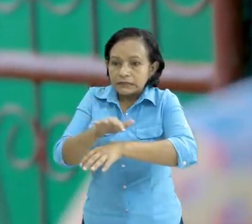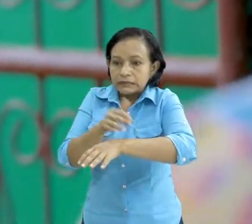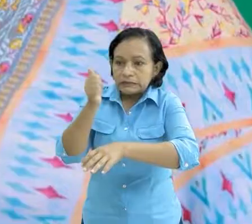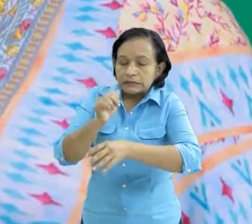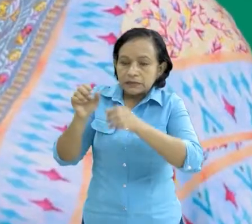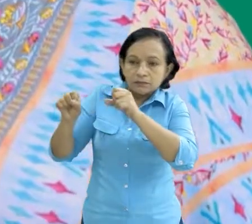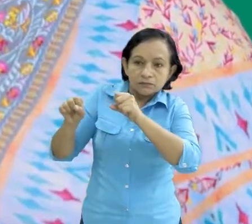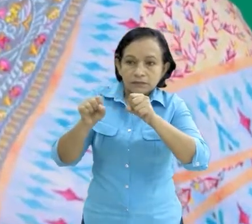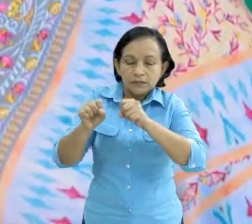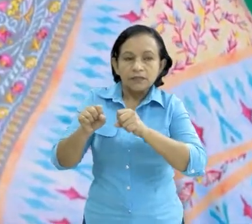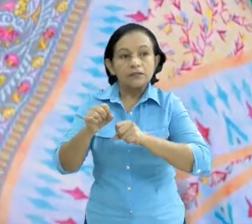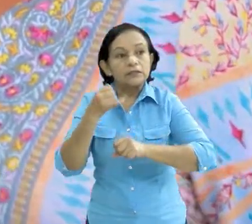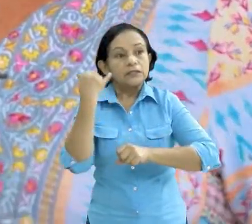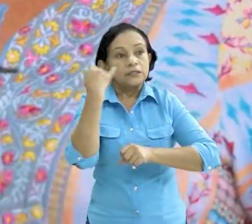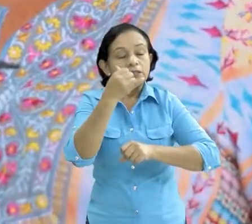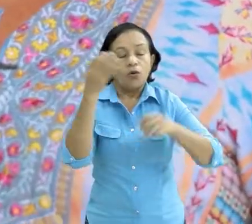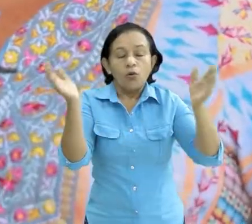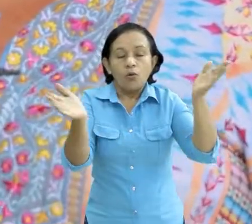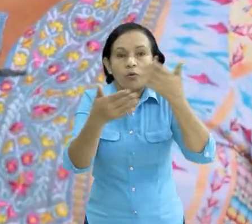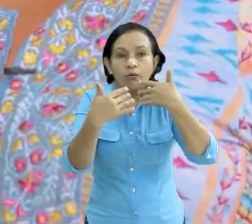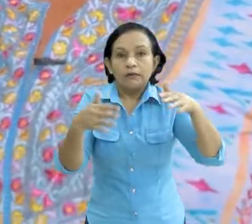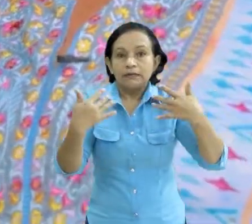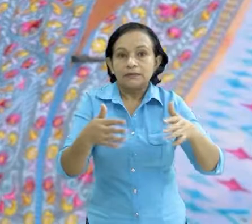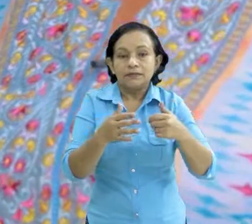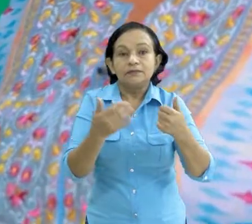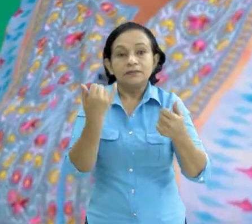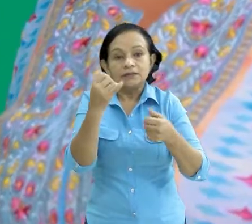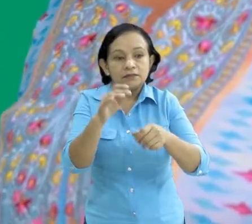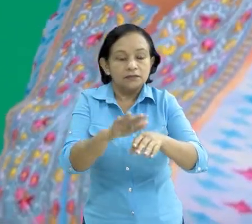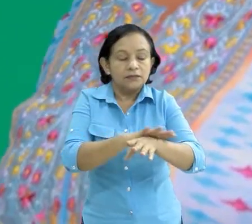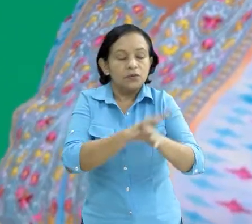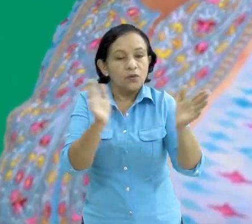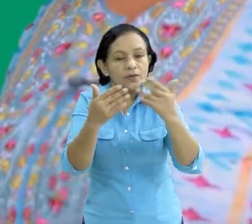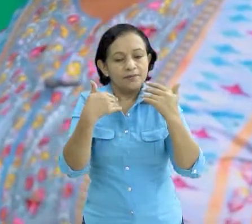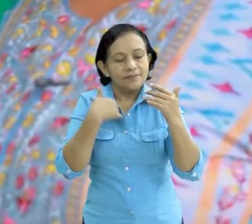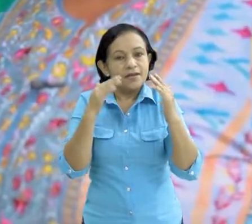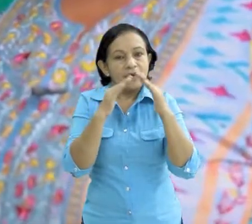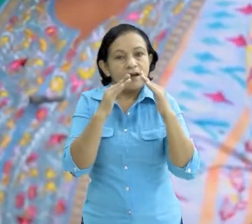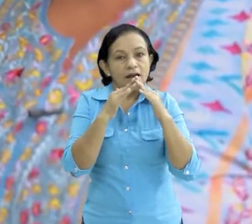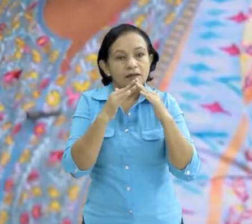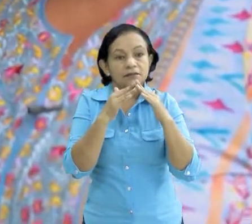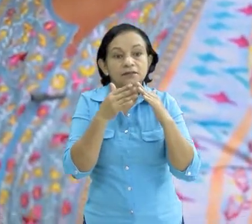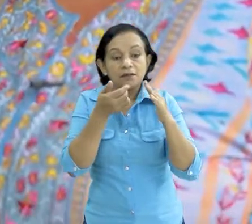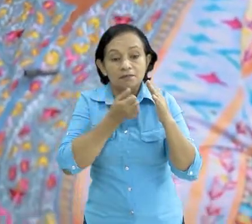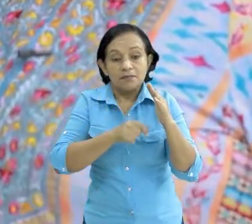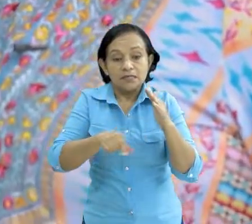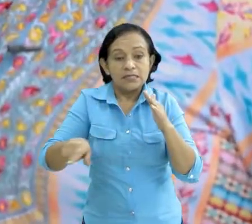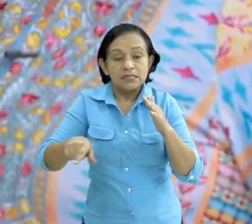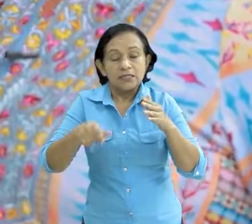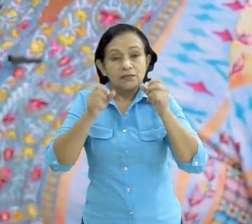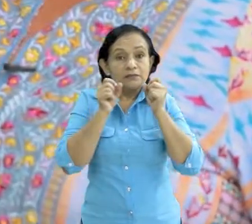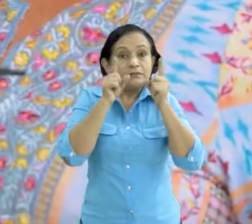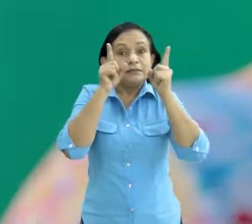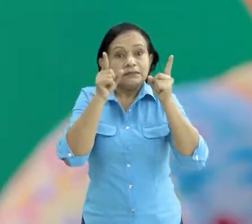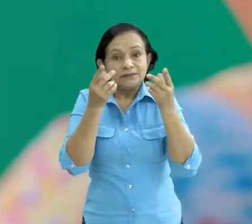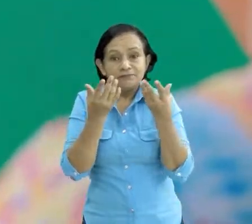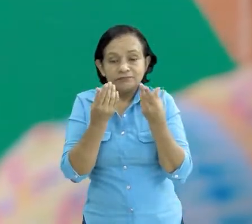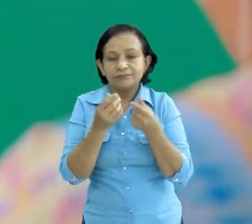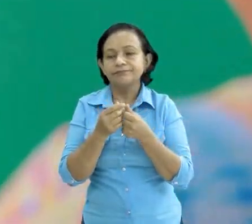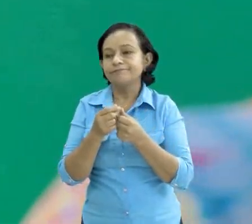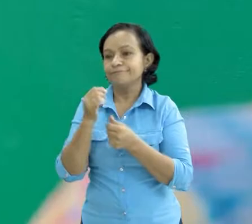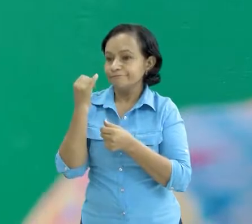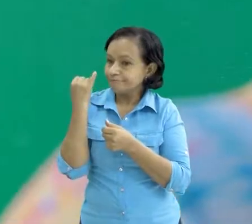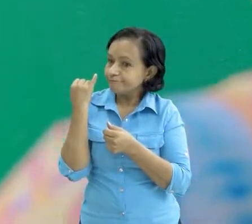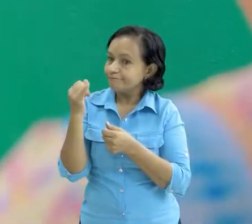de anoche? Ay, sí. Fue horrible. Se sintió horrible en la casa. Viera a los chavalos cómo se asustaron. Sí,